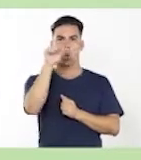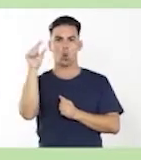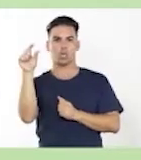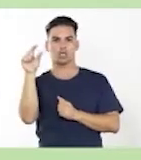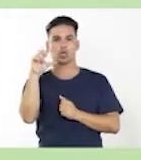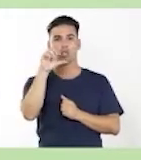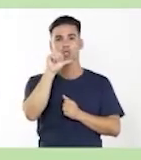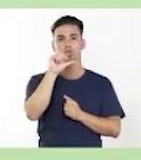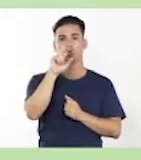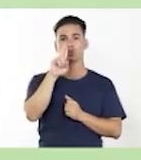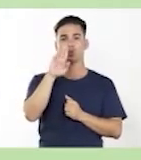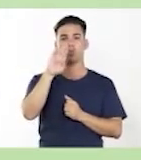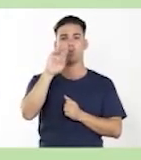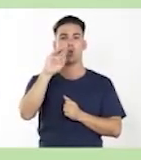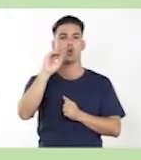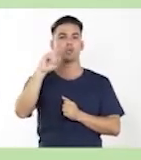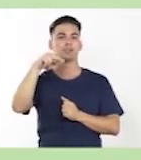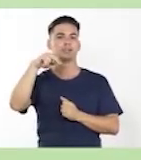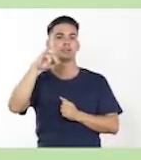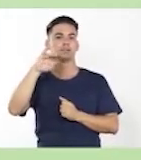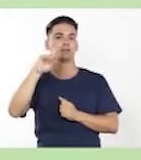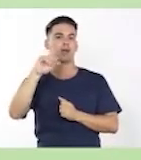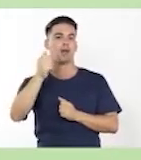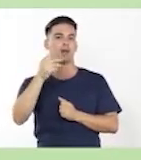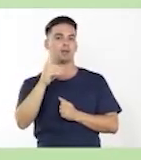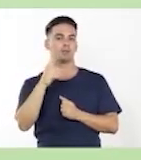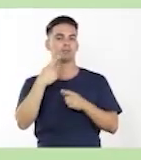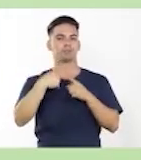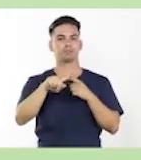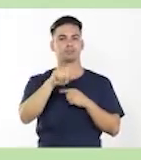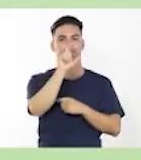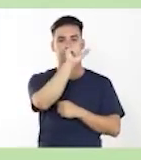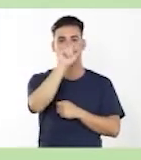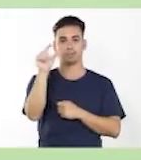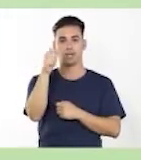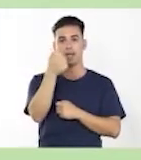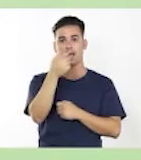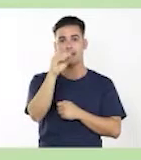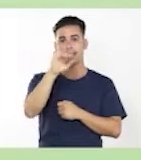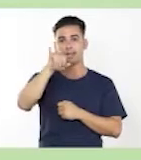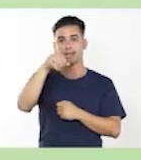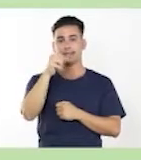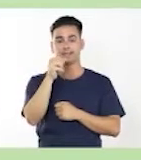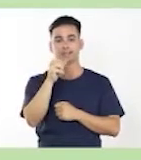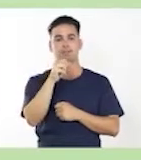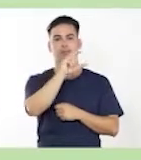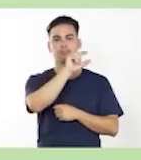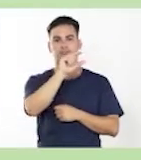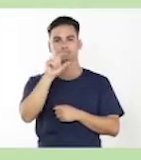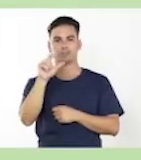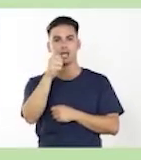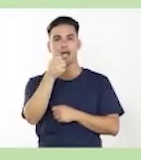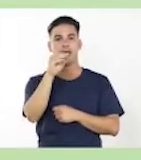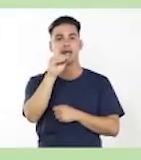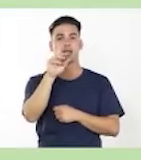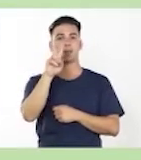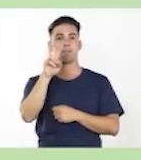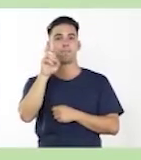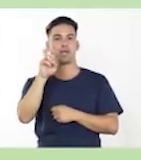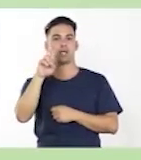las oraciones subordinadas, adjetivas y adverbiales. El uso de G y J,